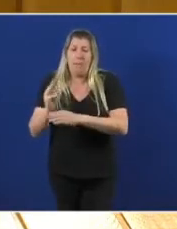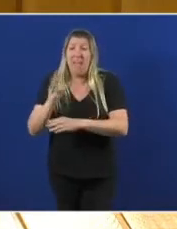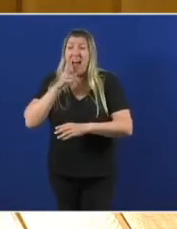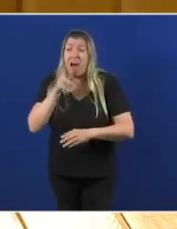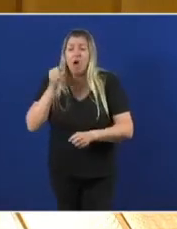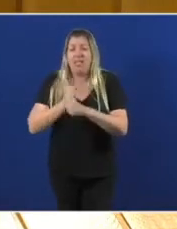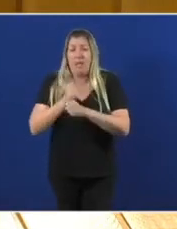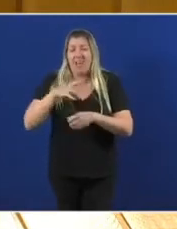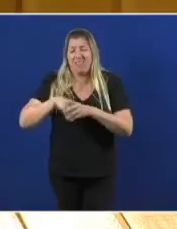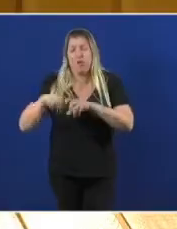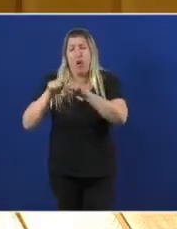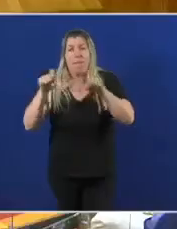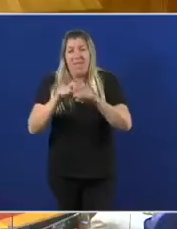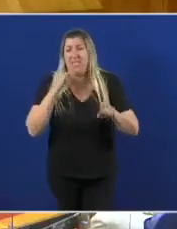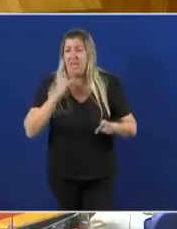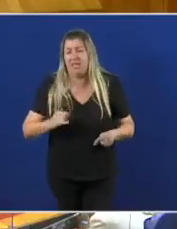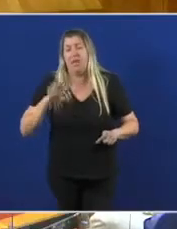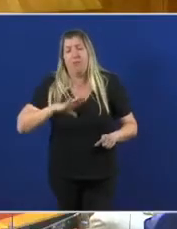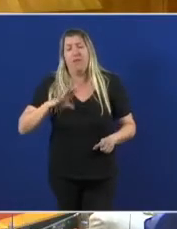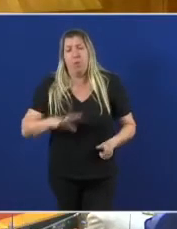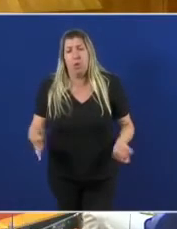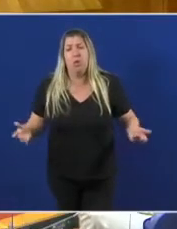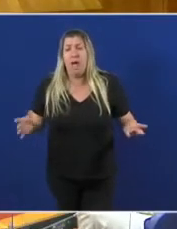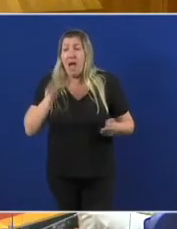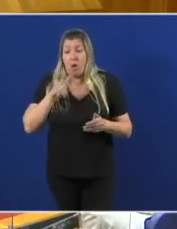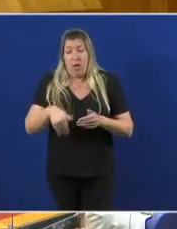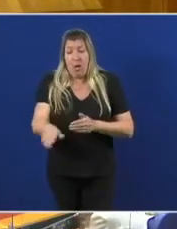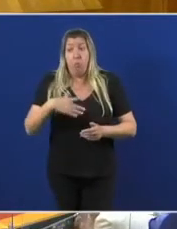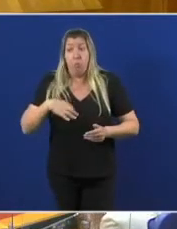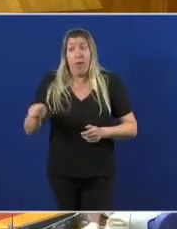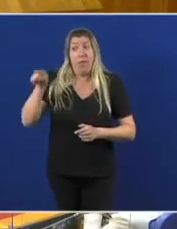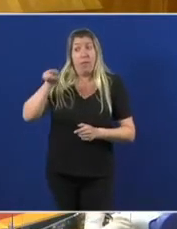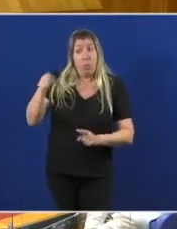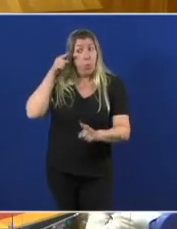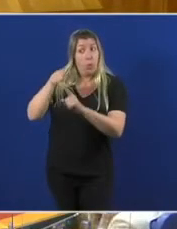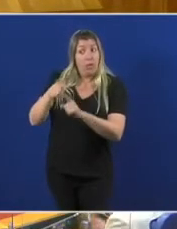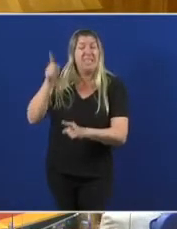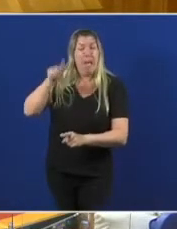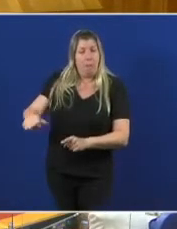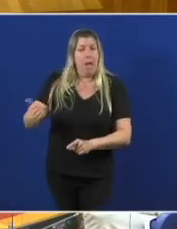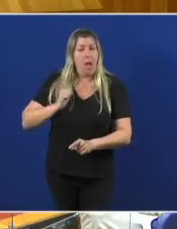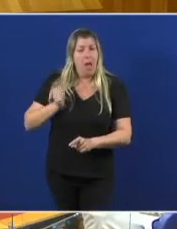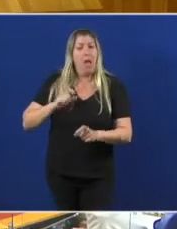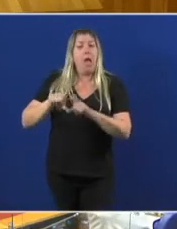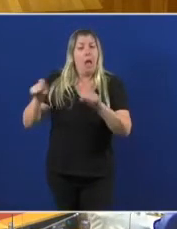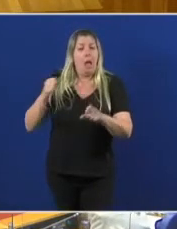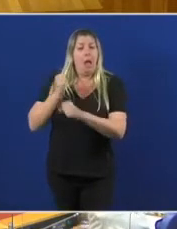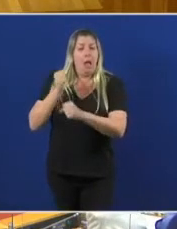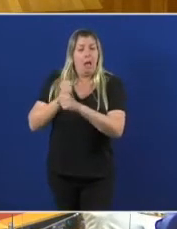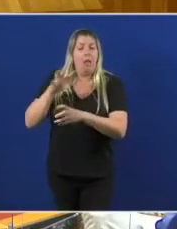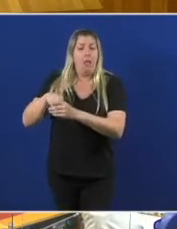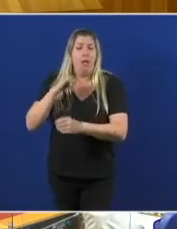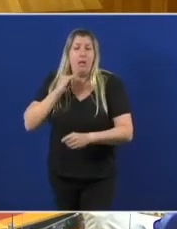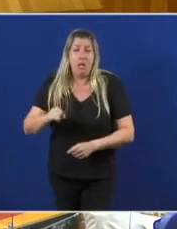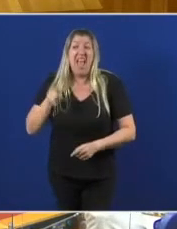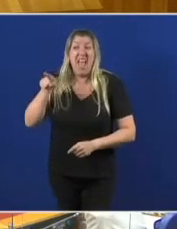Vostede en 2024 Tamén aspire a cruzar Algúnas destas portas xiratorias Isto explicaría Moitas